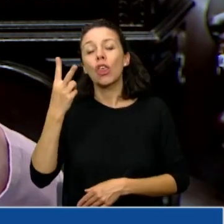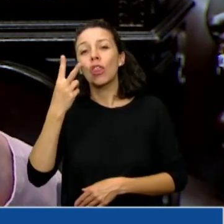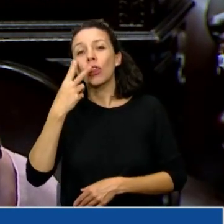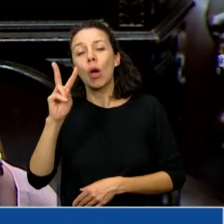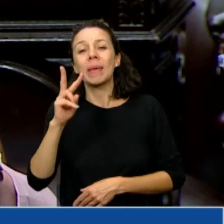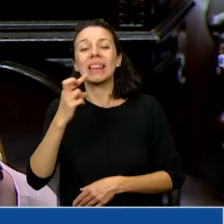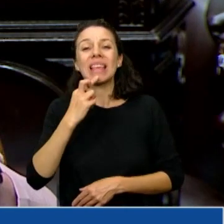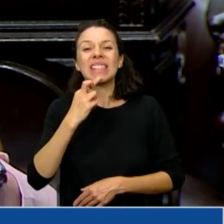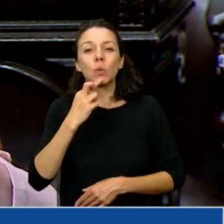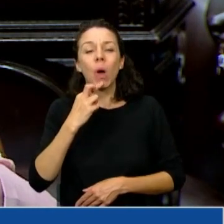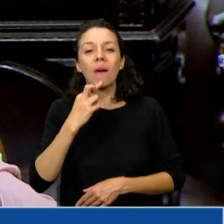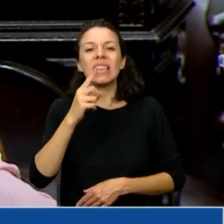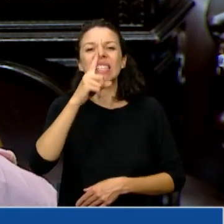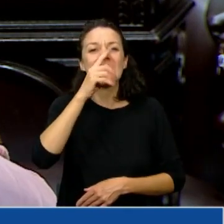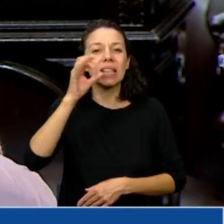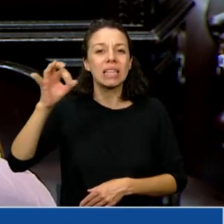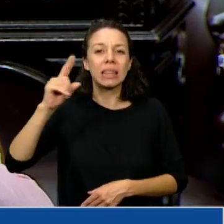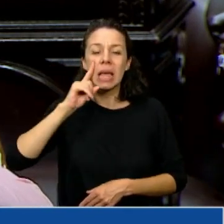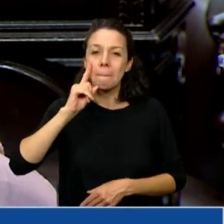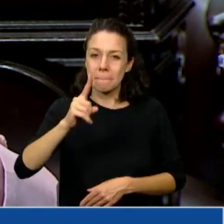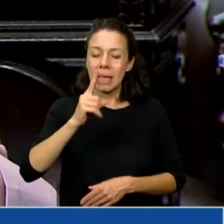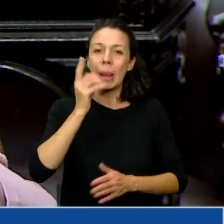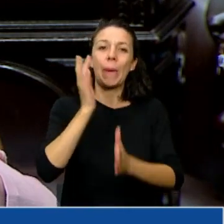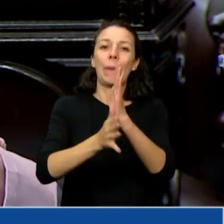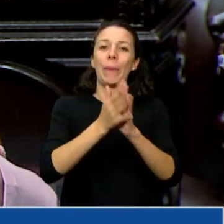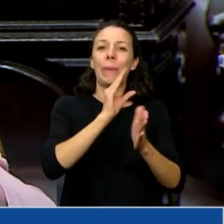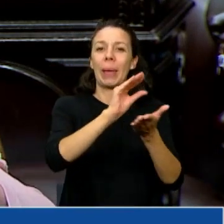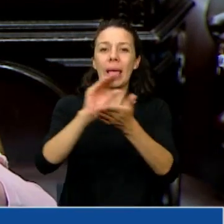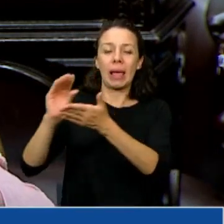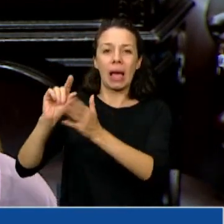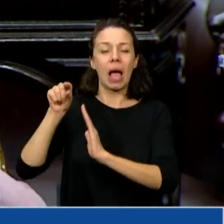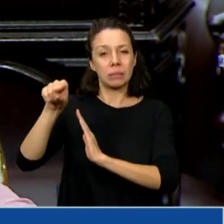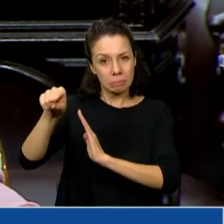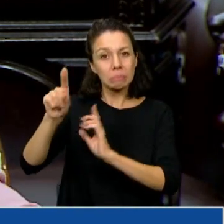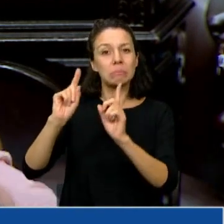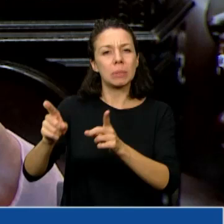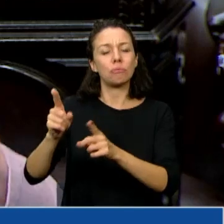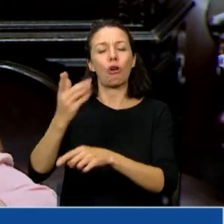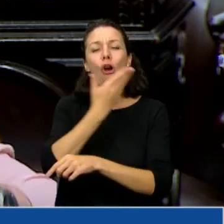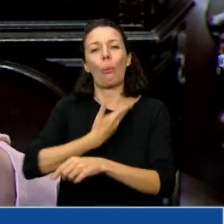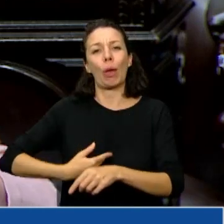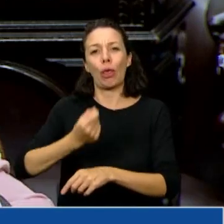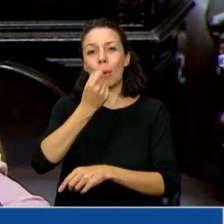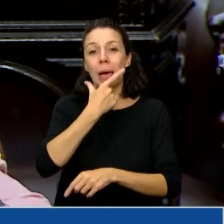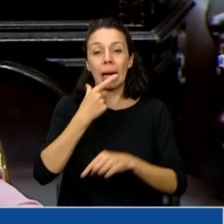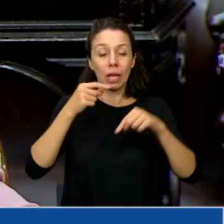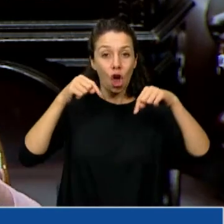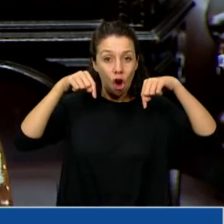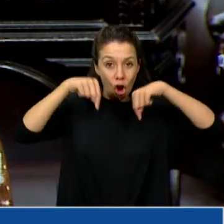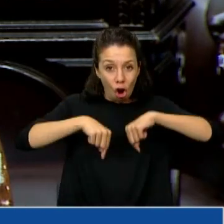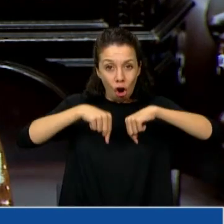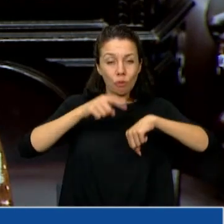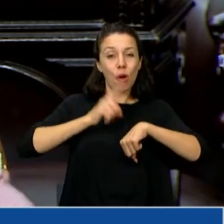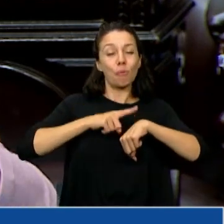becas Progresar, el gobierno de ustedes, de Mauricio Macri. Hoy, en este gobierno,